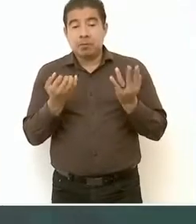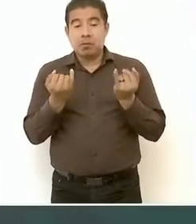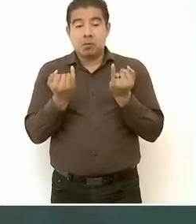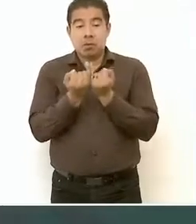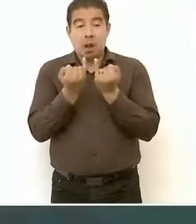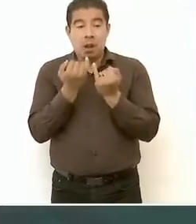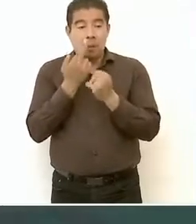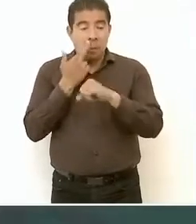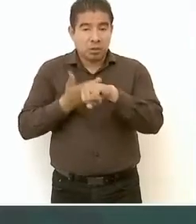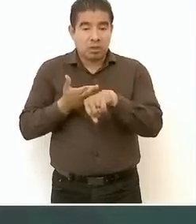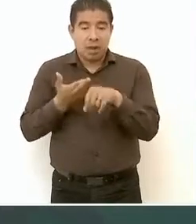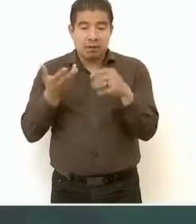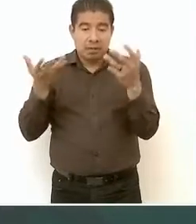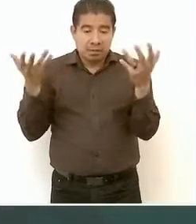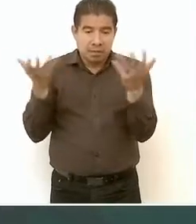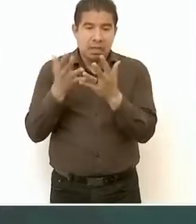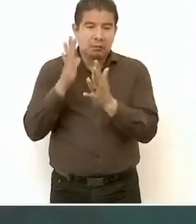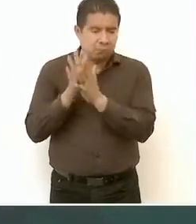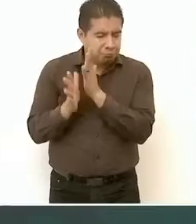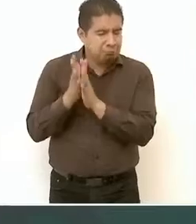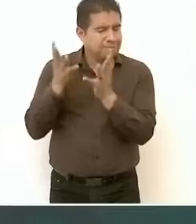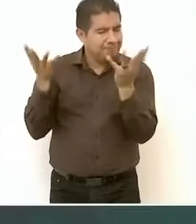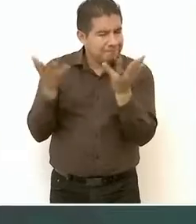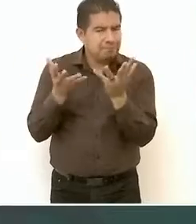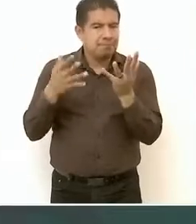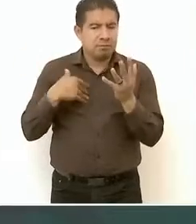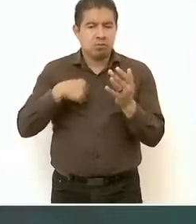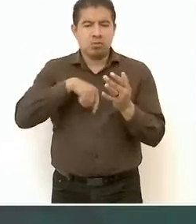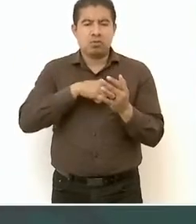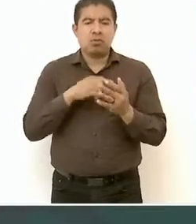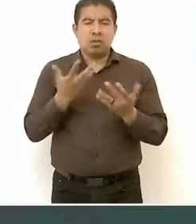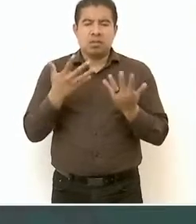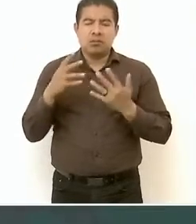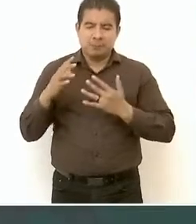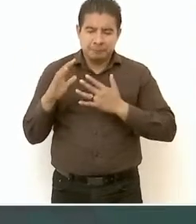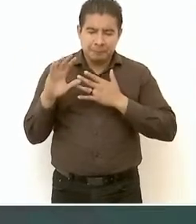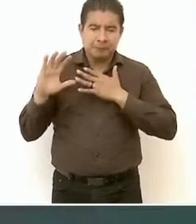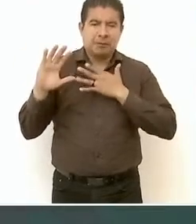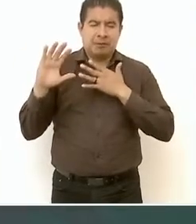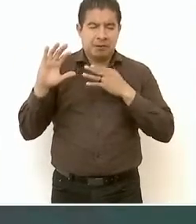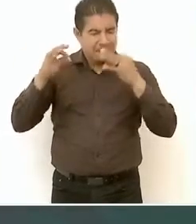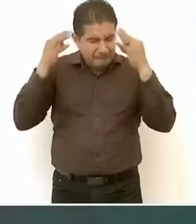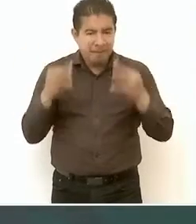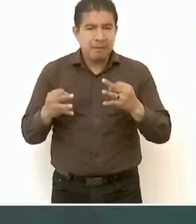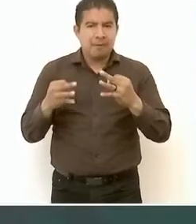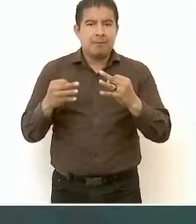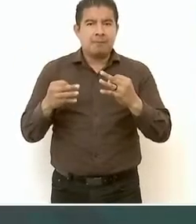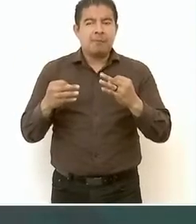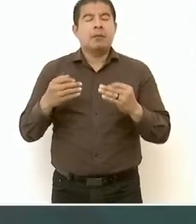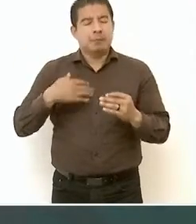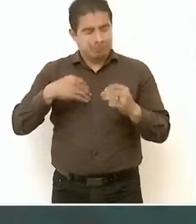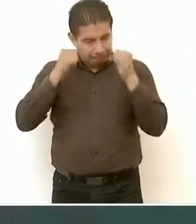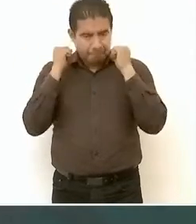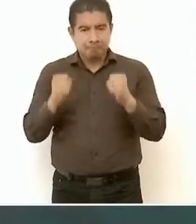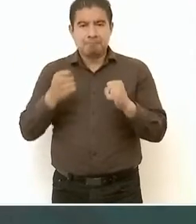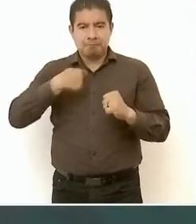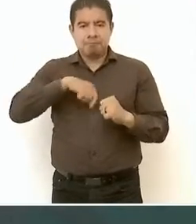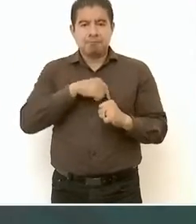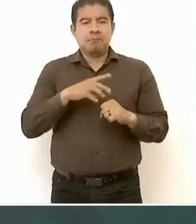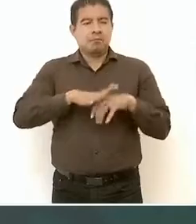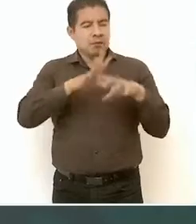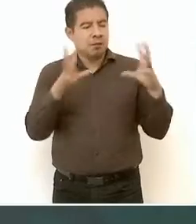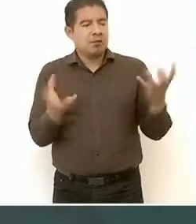responsable y compromiso, estoy seguro, que se va a rescatar lo que se había perdido,